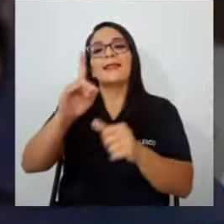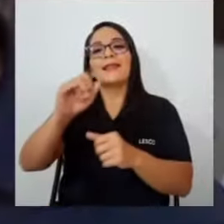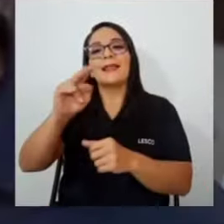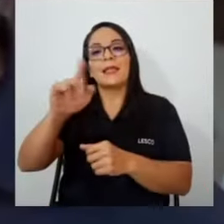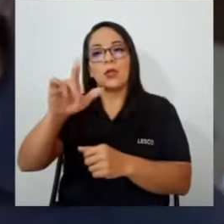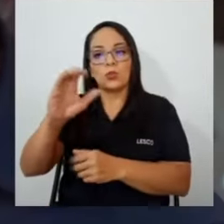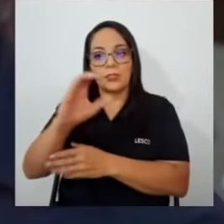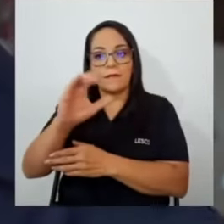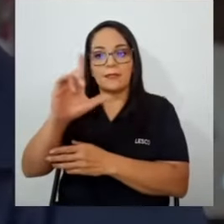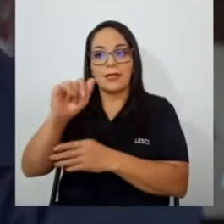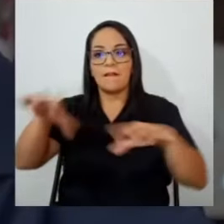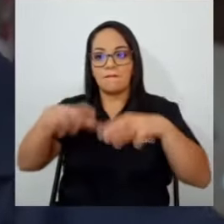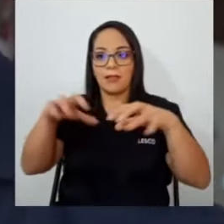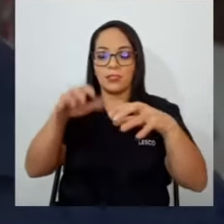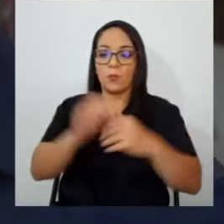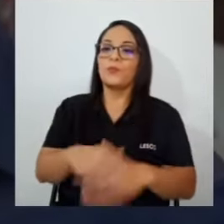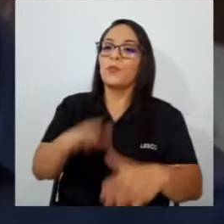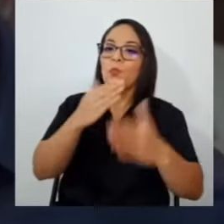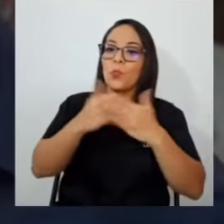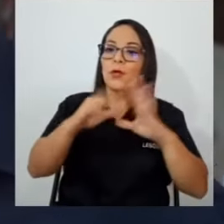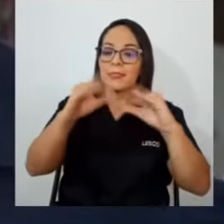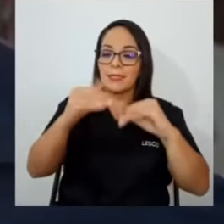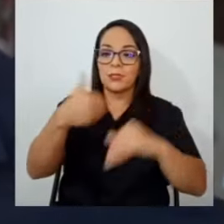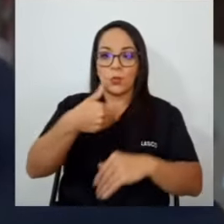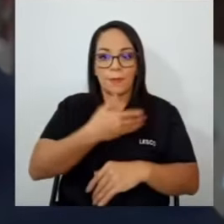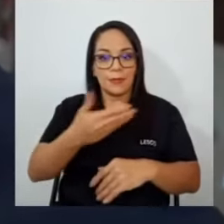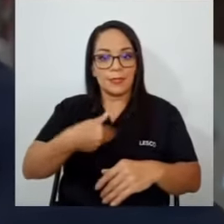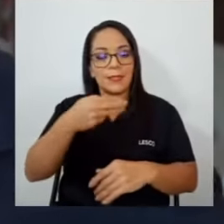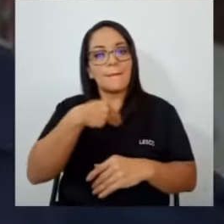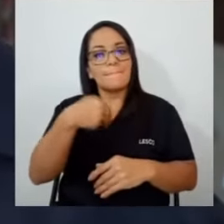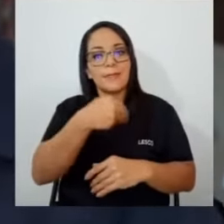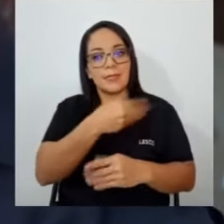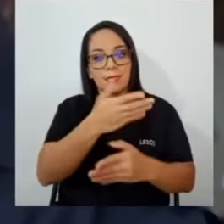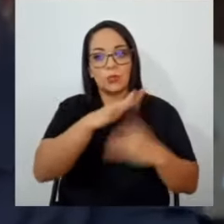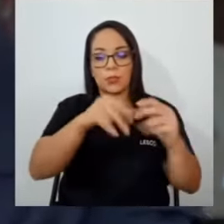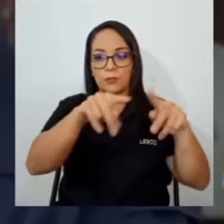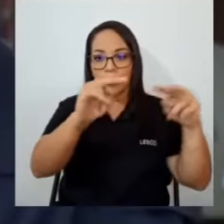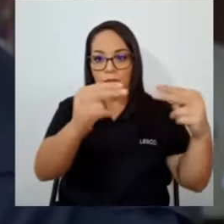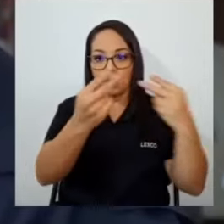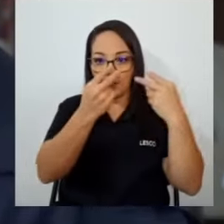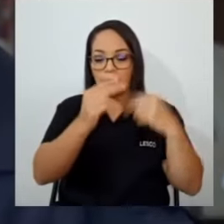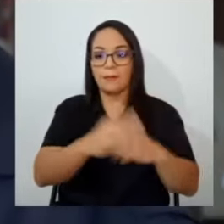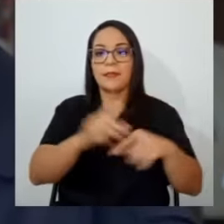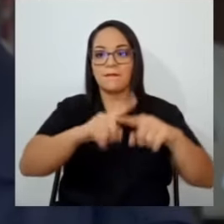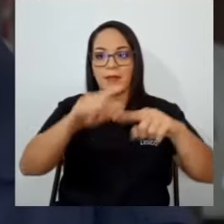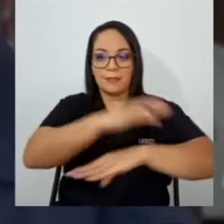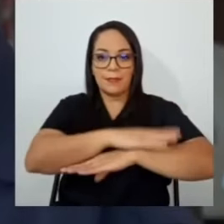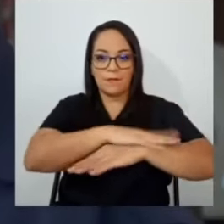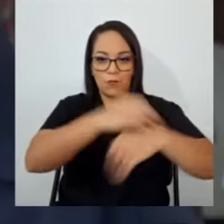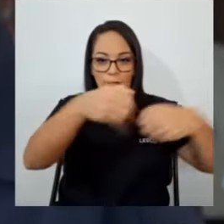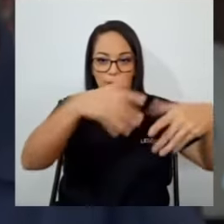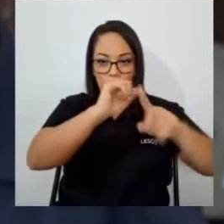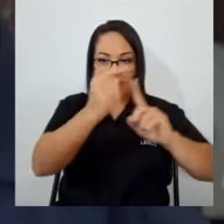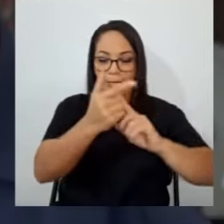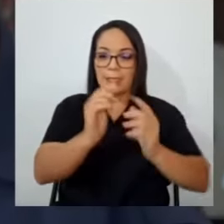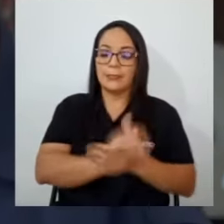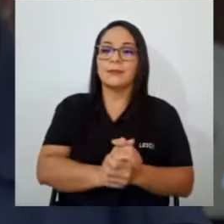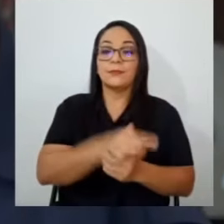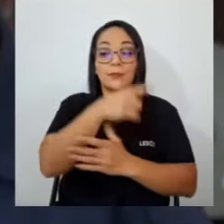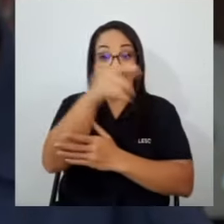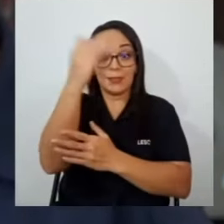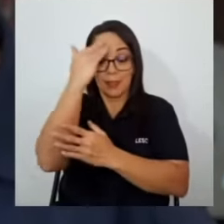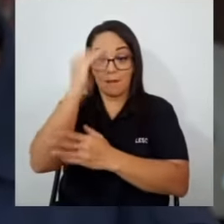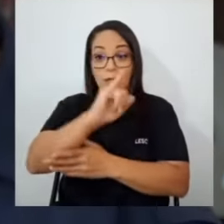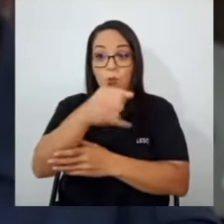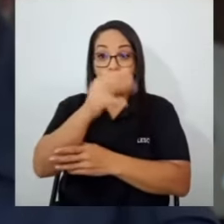Señor Presidente, buenas tardes, ministros y por supuesto toda la gente conectada en las distintas plataformas. Presidente, como se sabe, a partir de junio